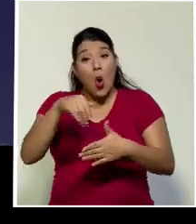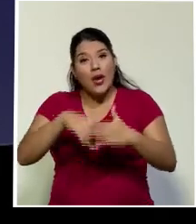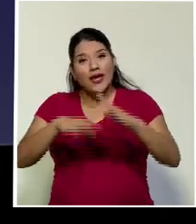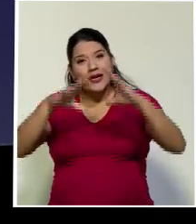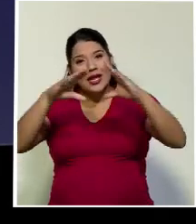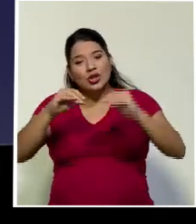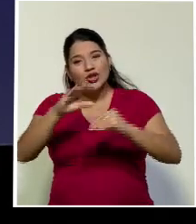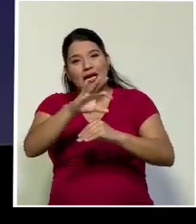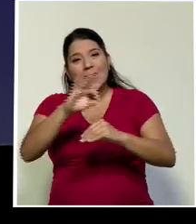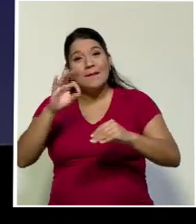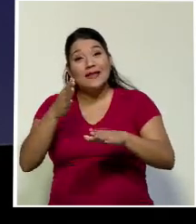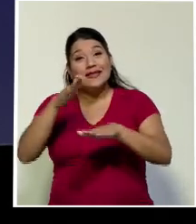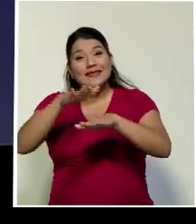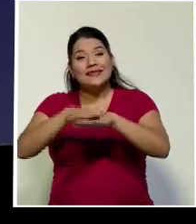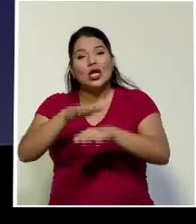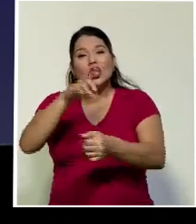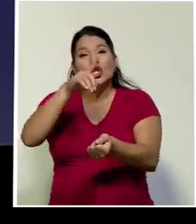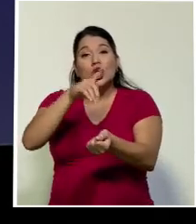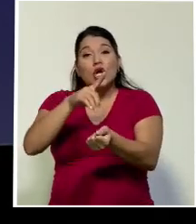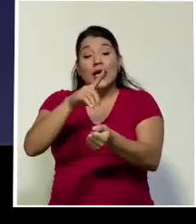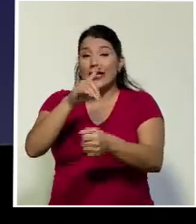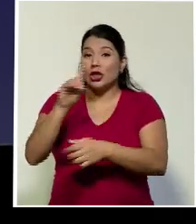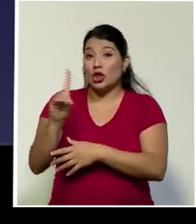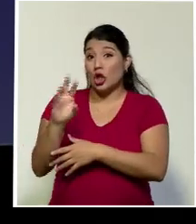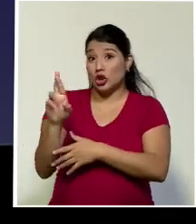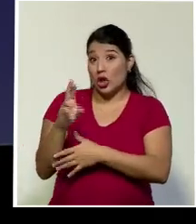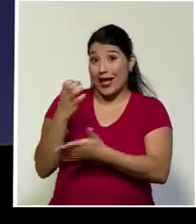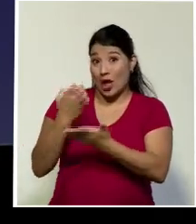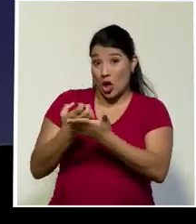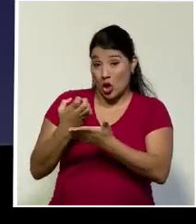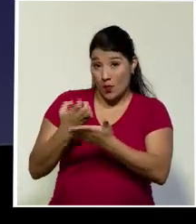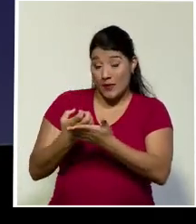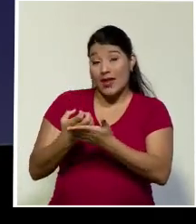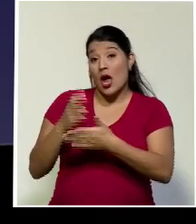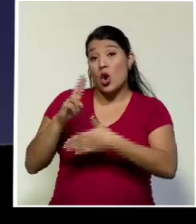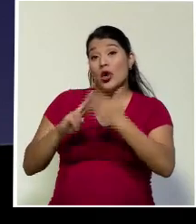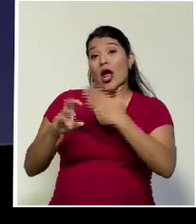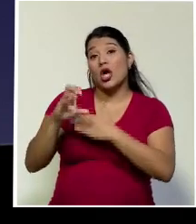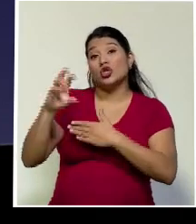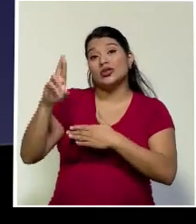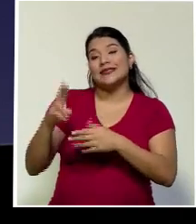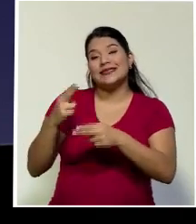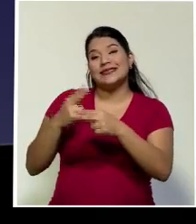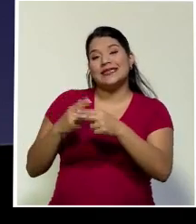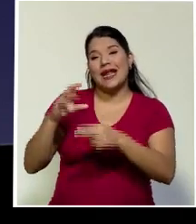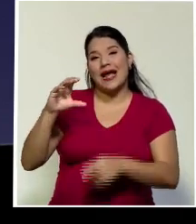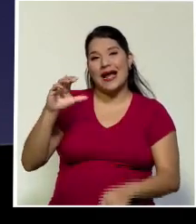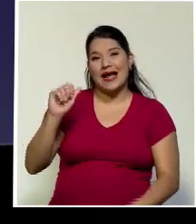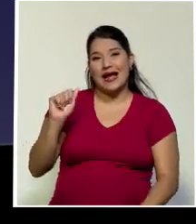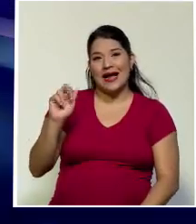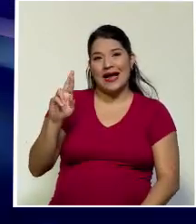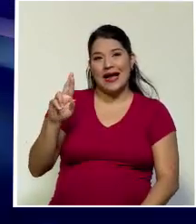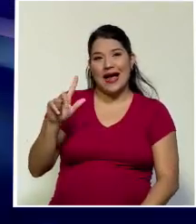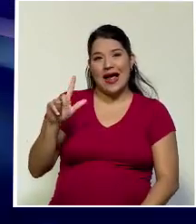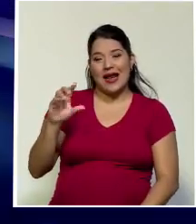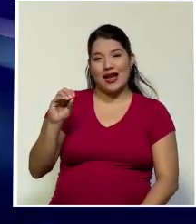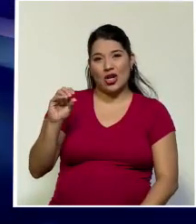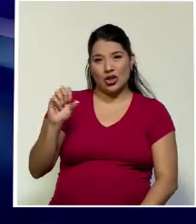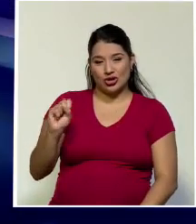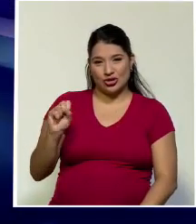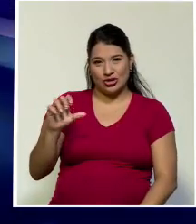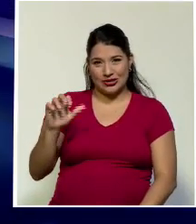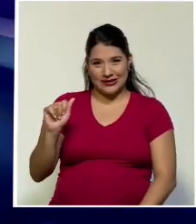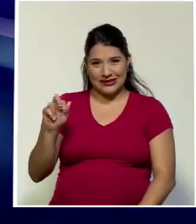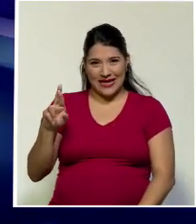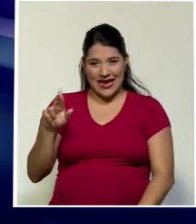especialista, el doctor en Economía y Catedrático de la UCR, Carlos Araya Leandro. Buenas noches, don Carlos. Bienvenido a Costa